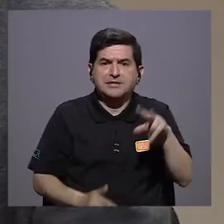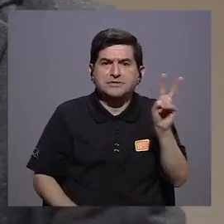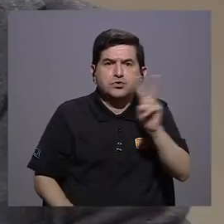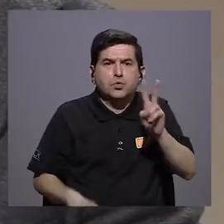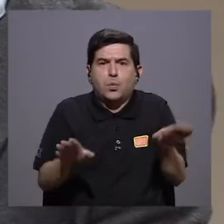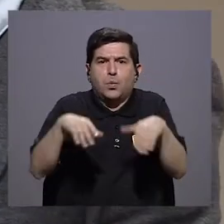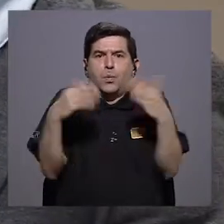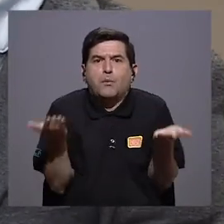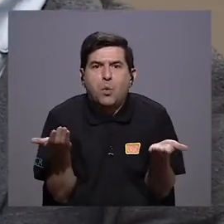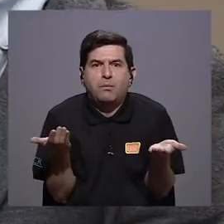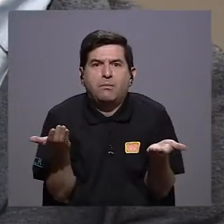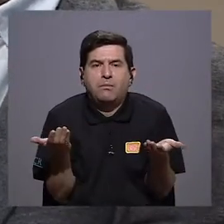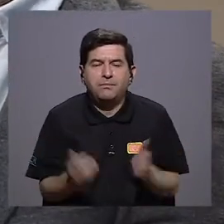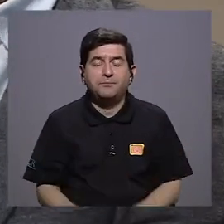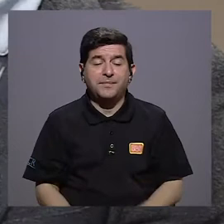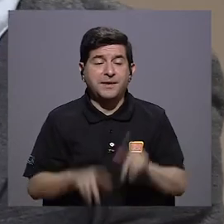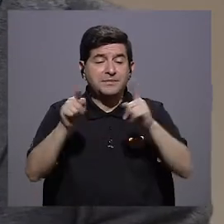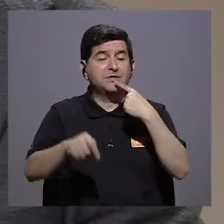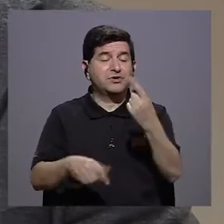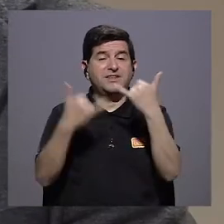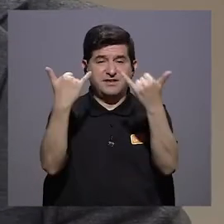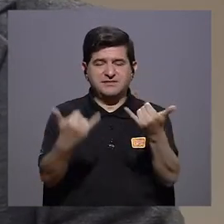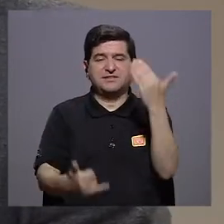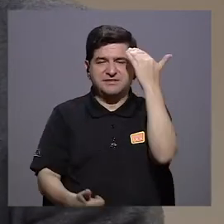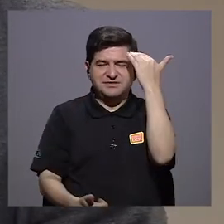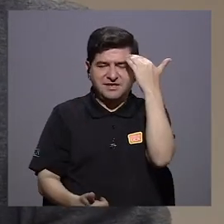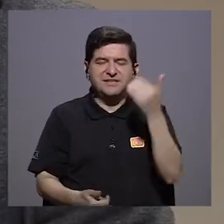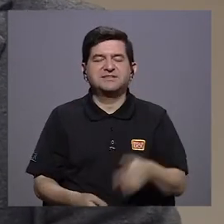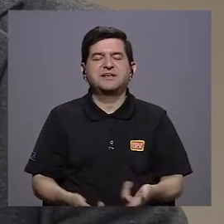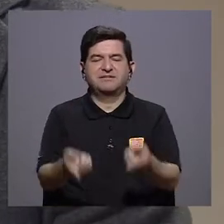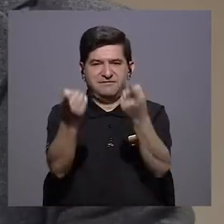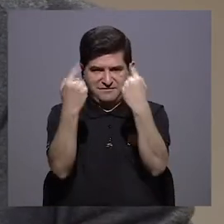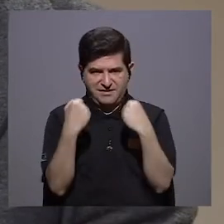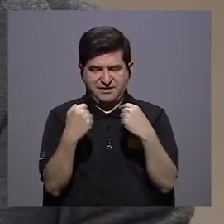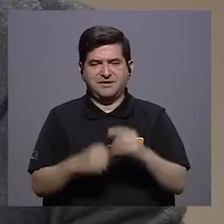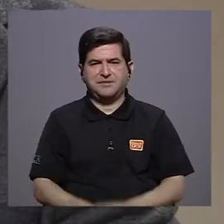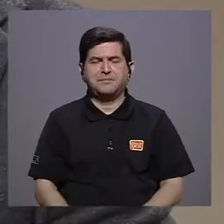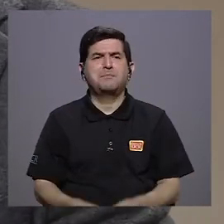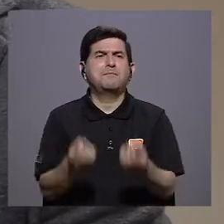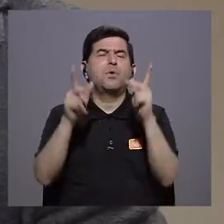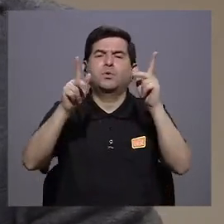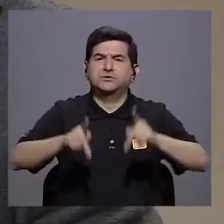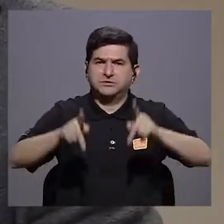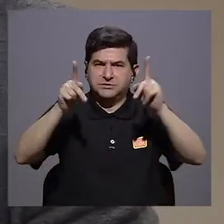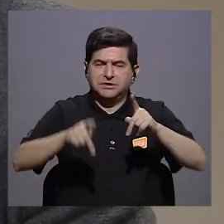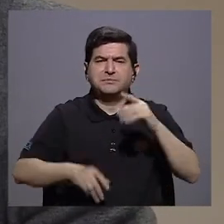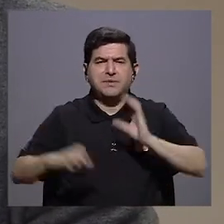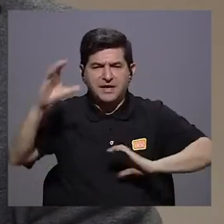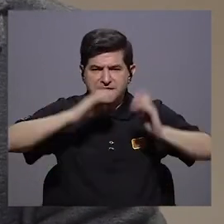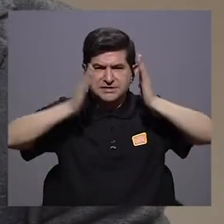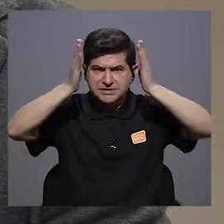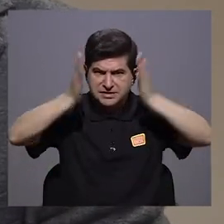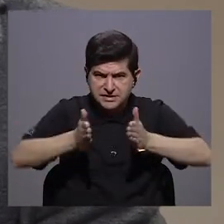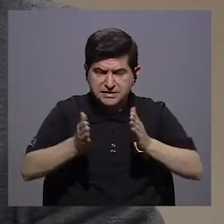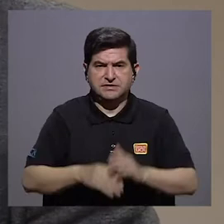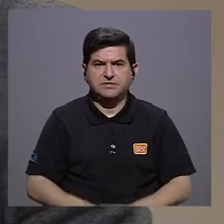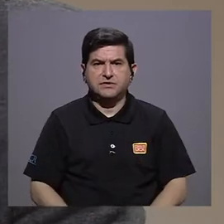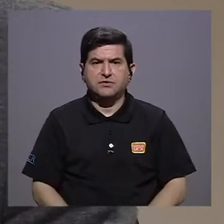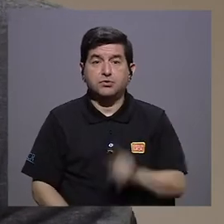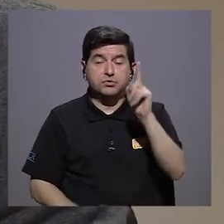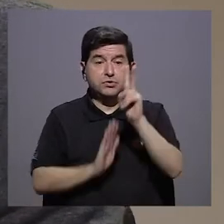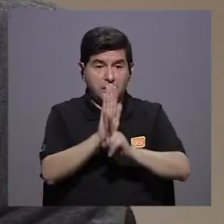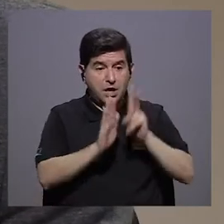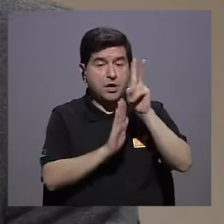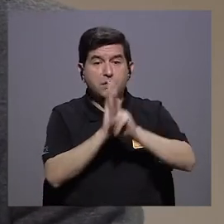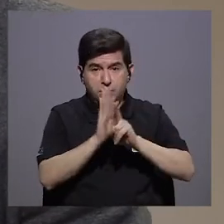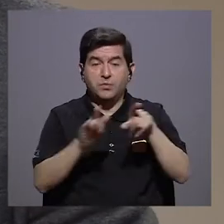que algunos dicen que ya sabíamos que iba a venir. Muchas personas, científicos, inclusive hay un video